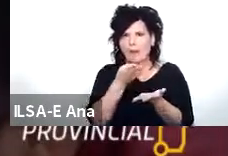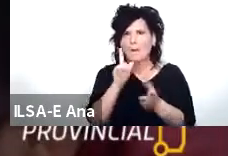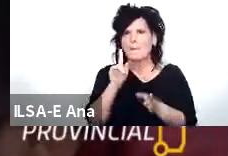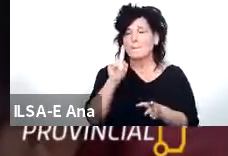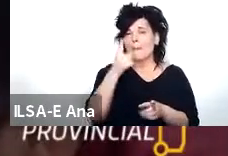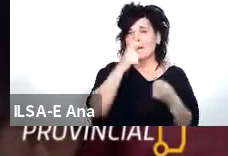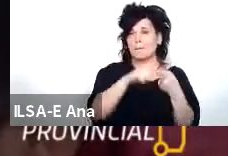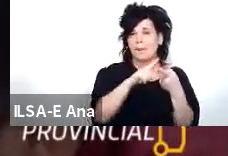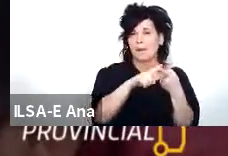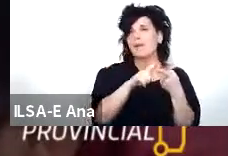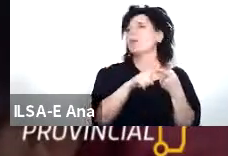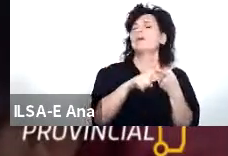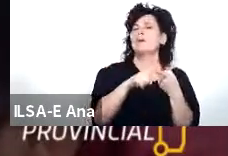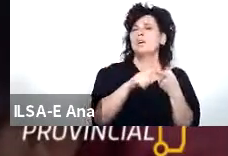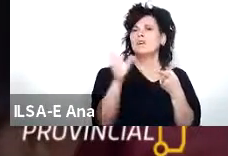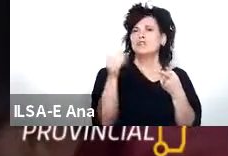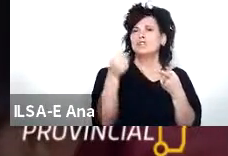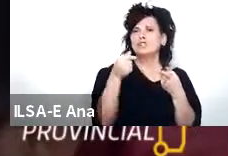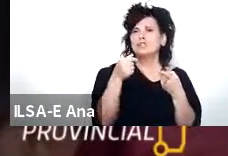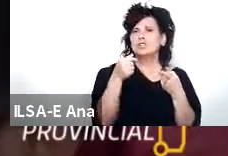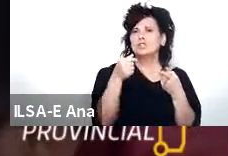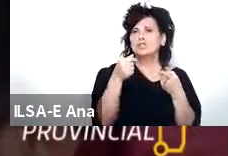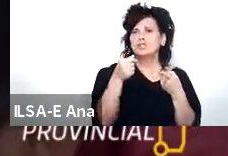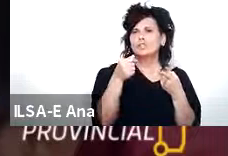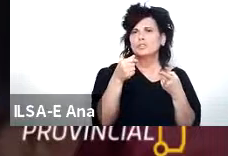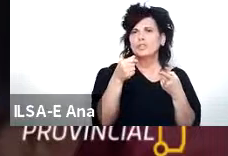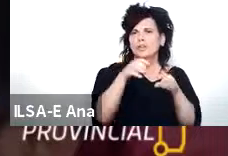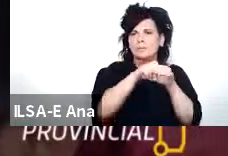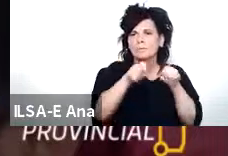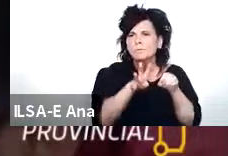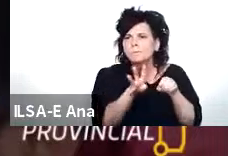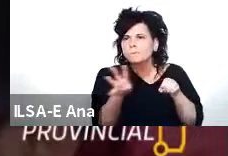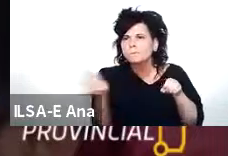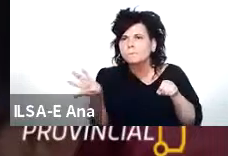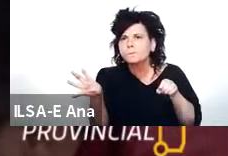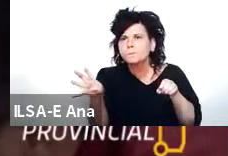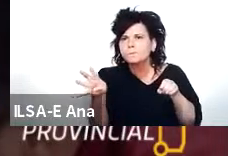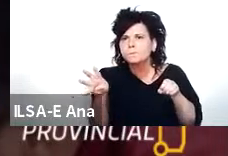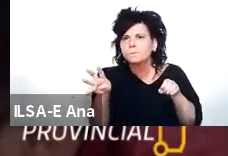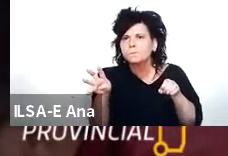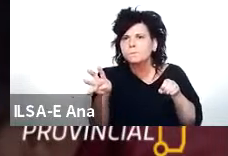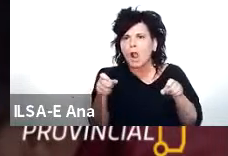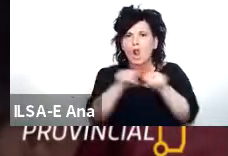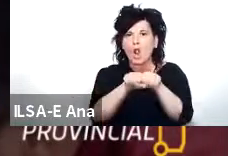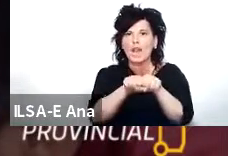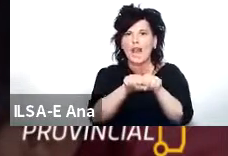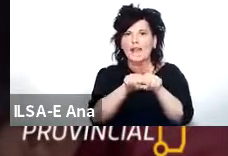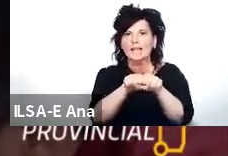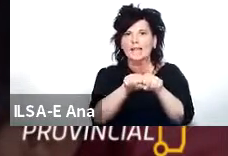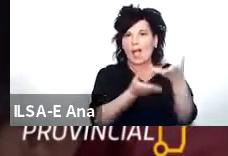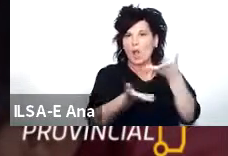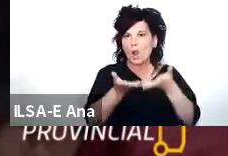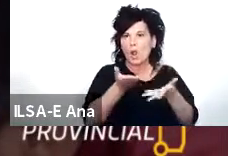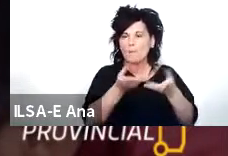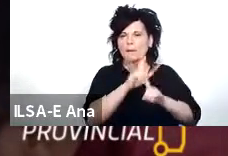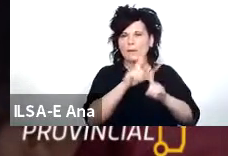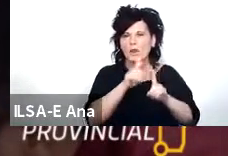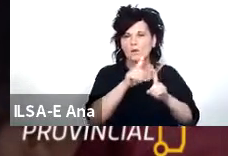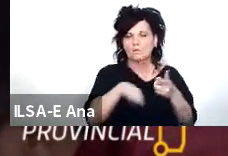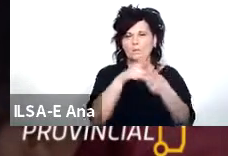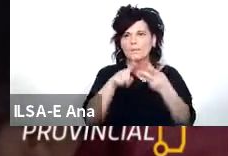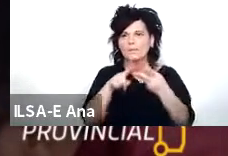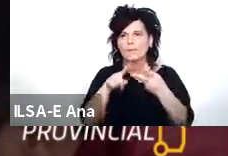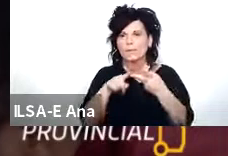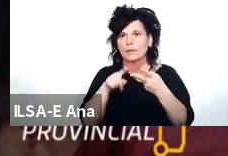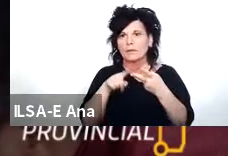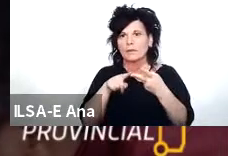las trazas o los pequeños tendidos de fibra óptica están conectados entre sí y en segundo lugar que no tiene la